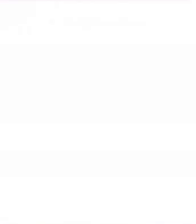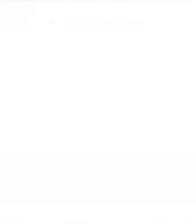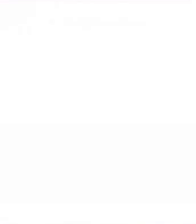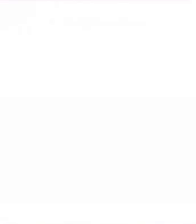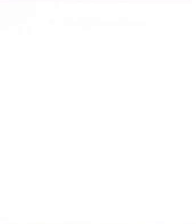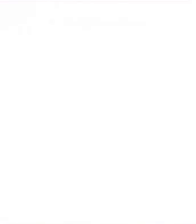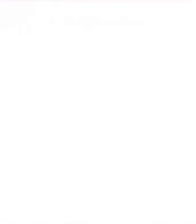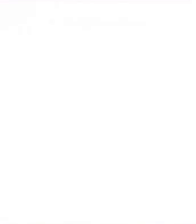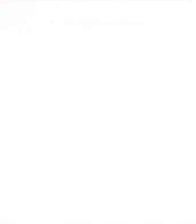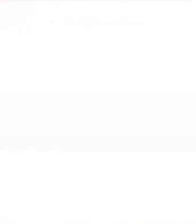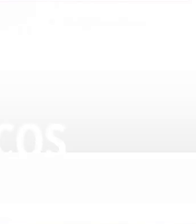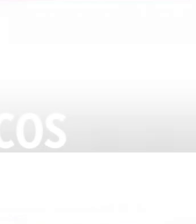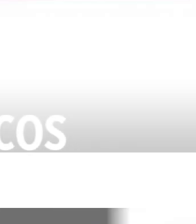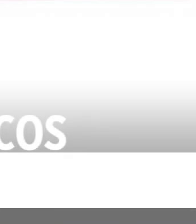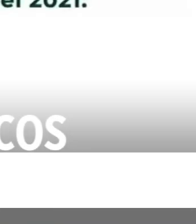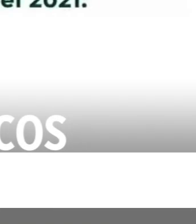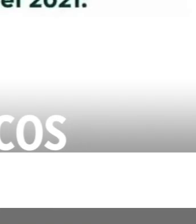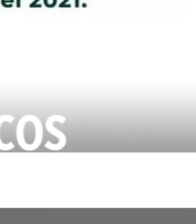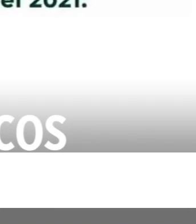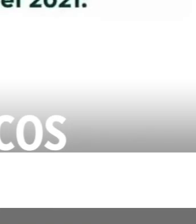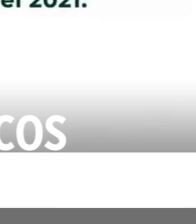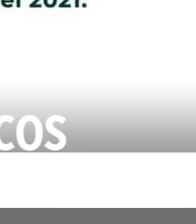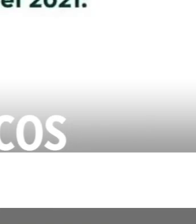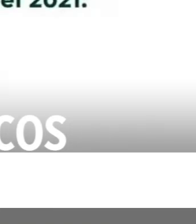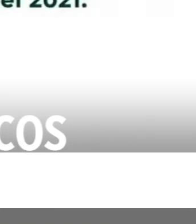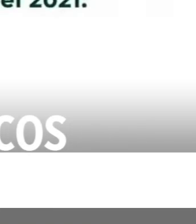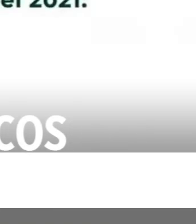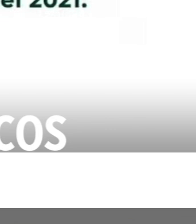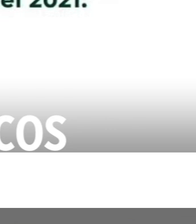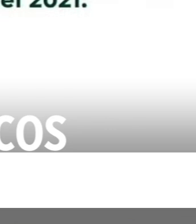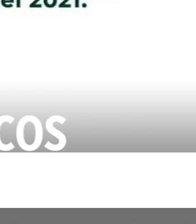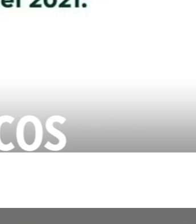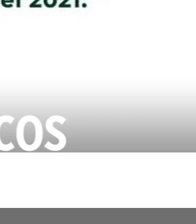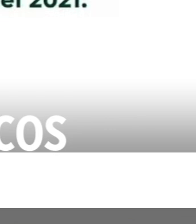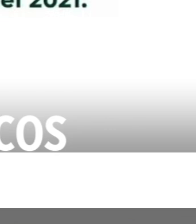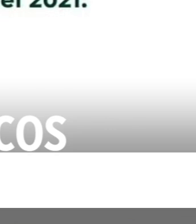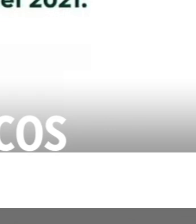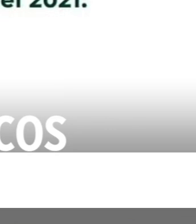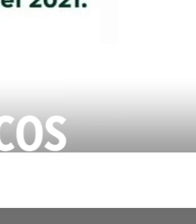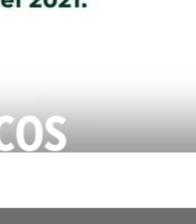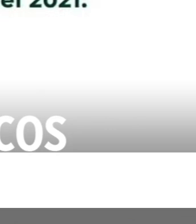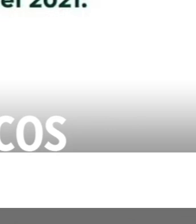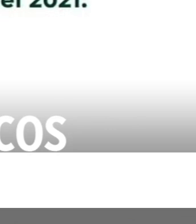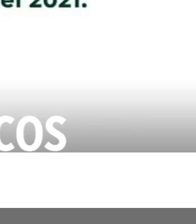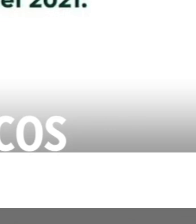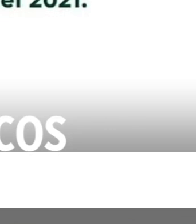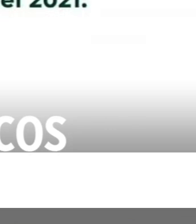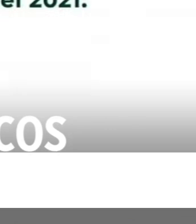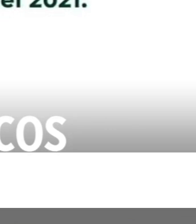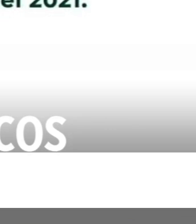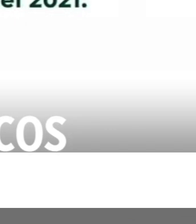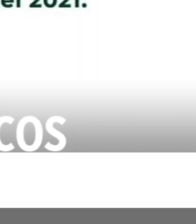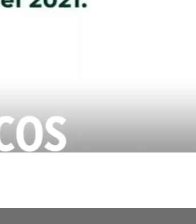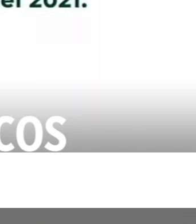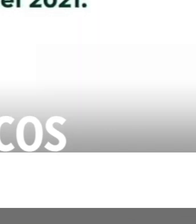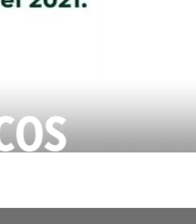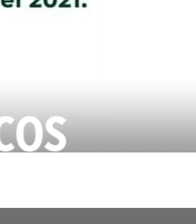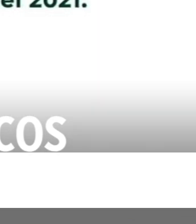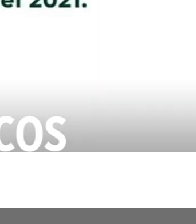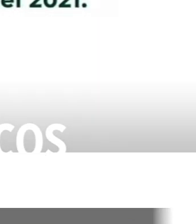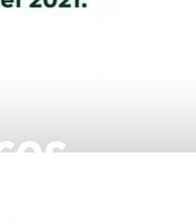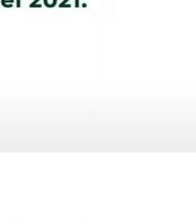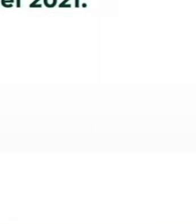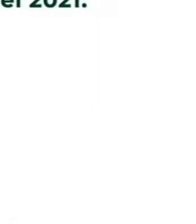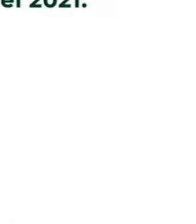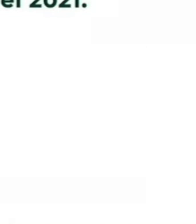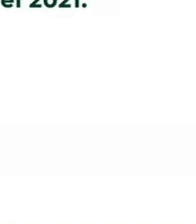Gracias a la participación muy clara de Sedena, de Marina,